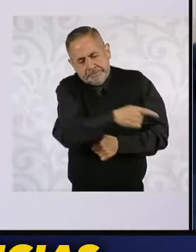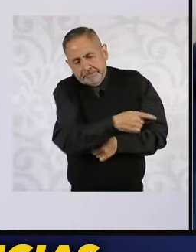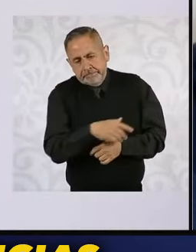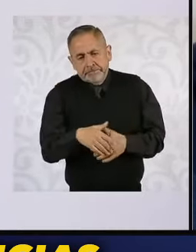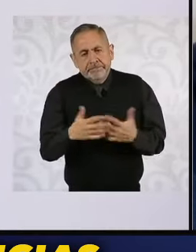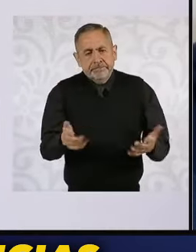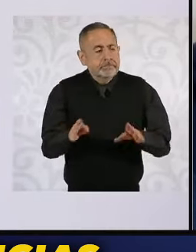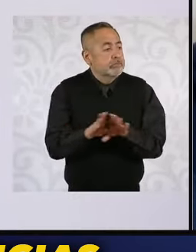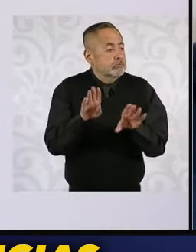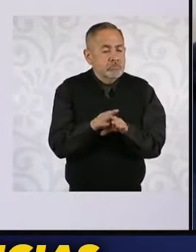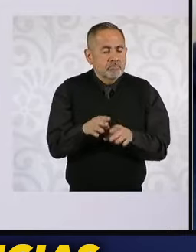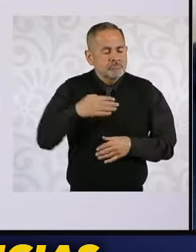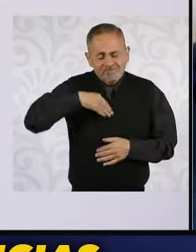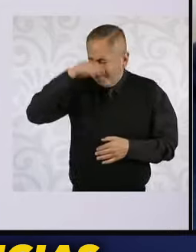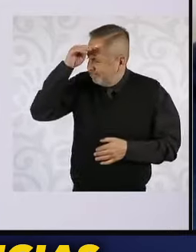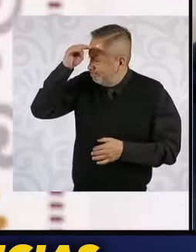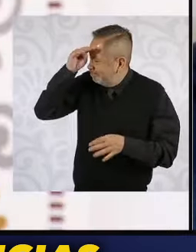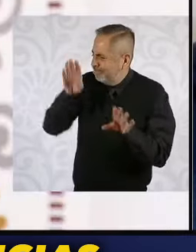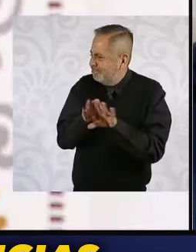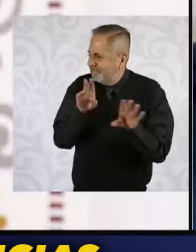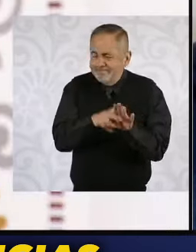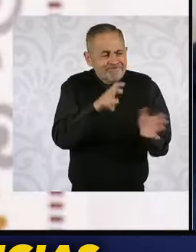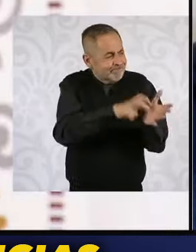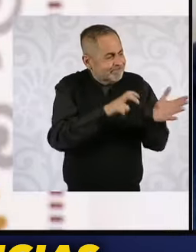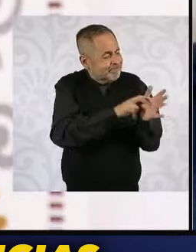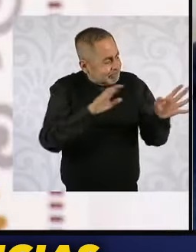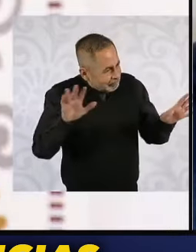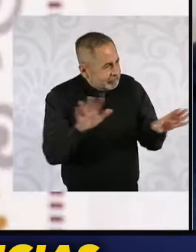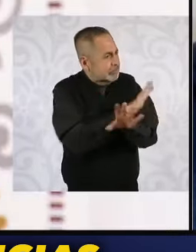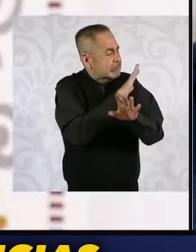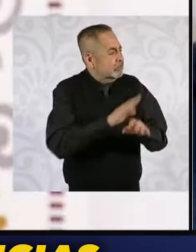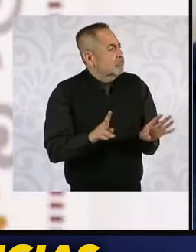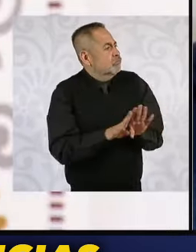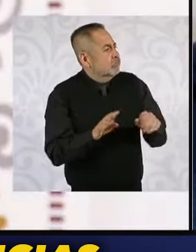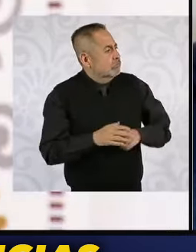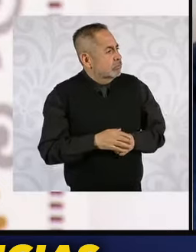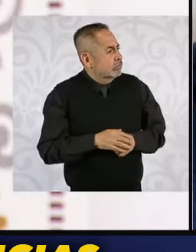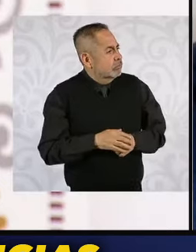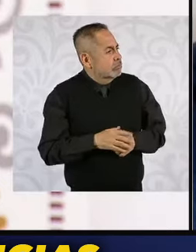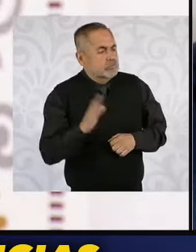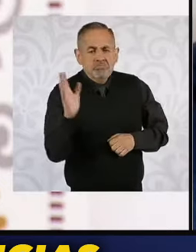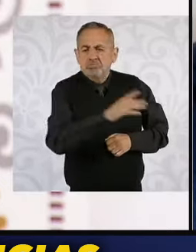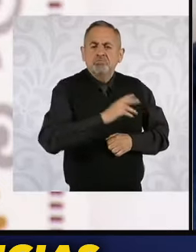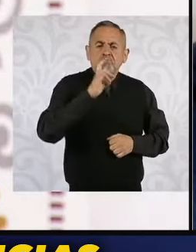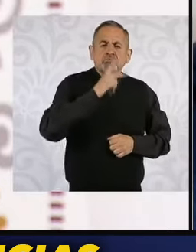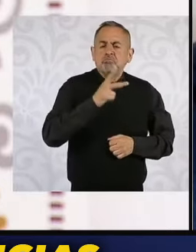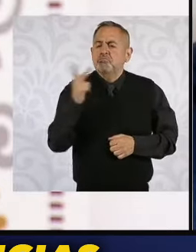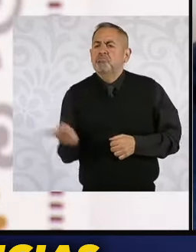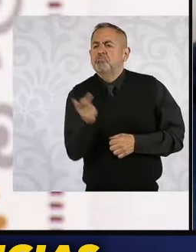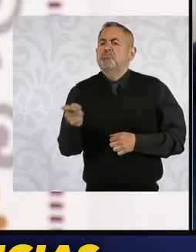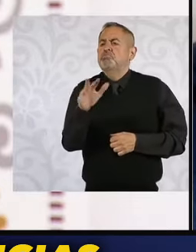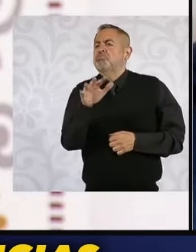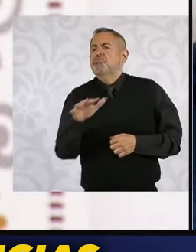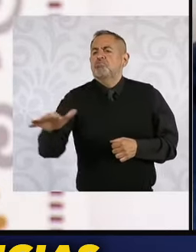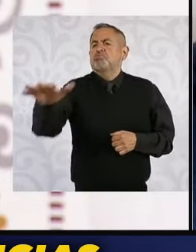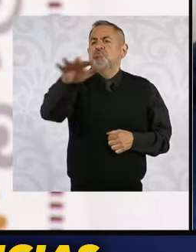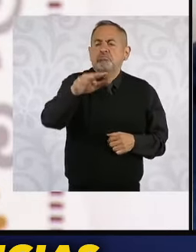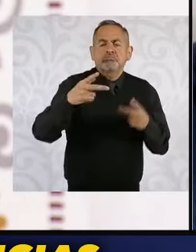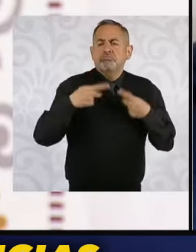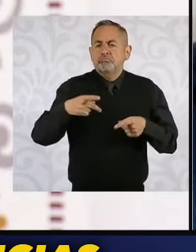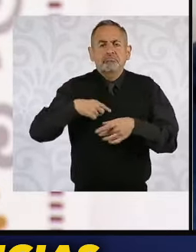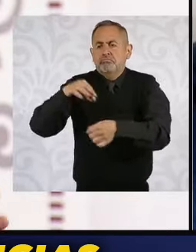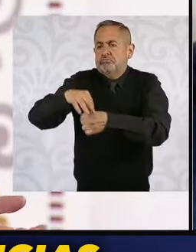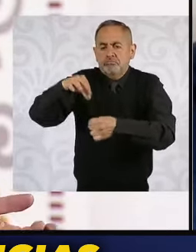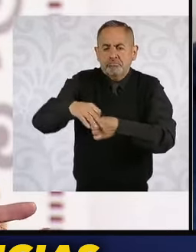la forma que se eligió para resolver ese asunto fue consultar al pueblo y esencialmente dos